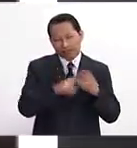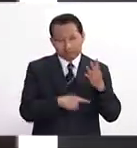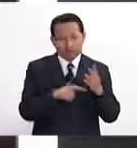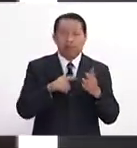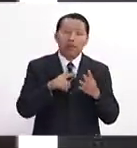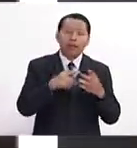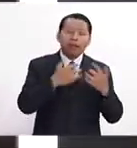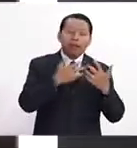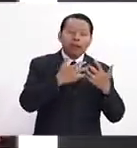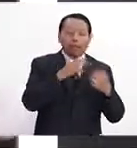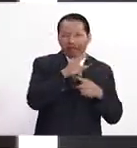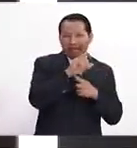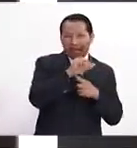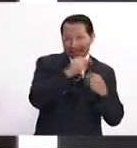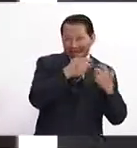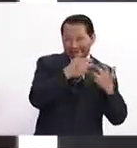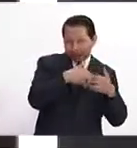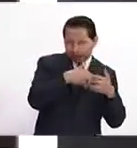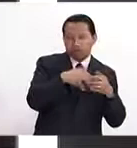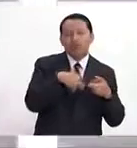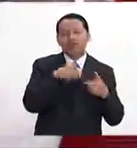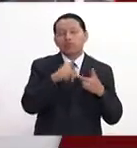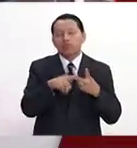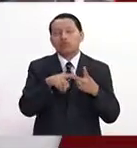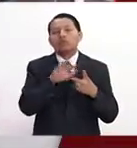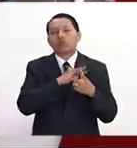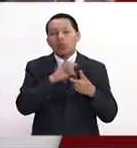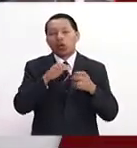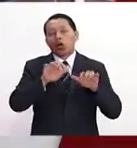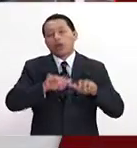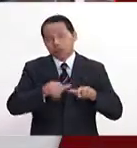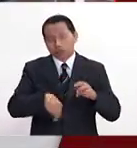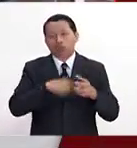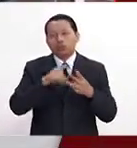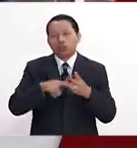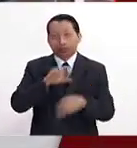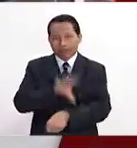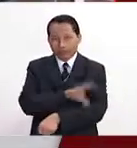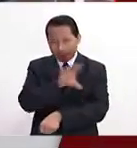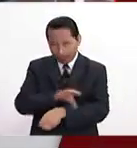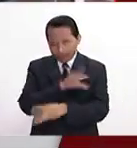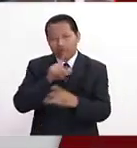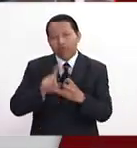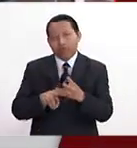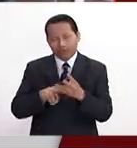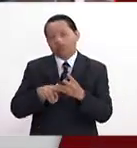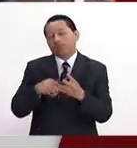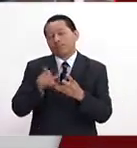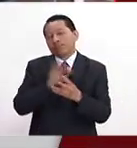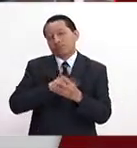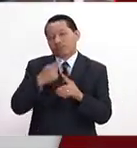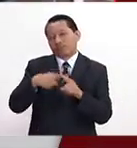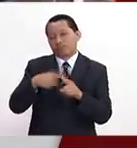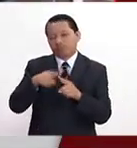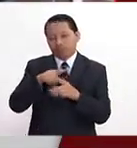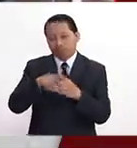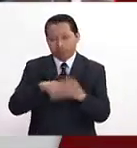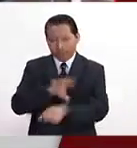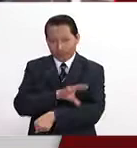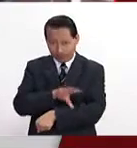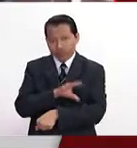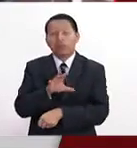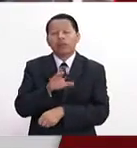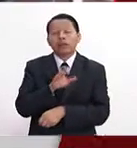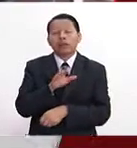programación, inclusive hasta diseño, entonces los drones finalmente también son una mezcla de varias disciplinas, ciencia de materiales, aerodinámica,